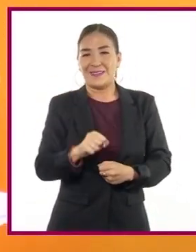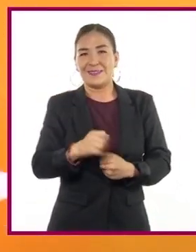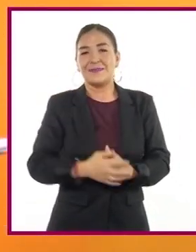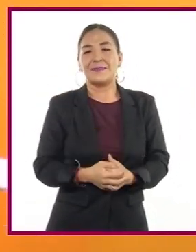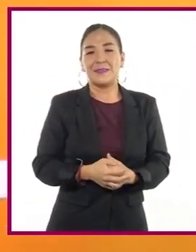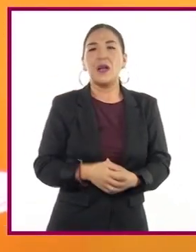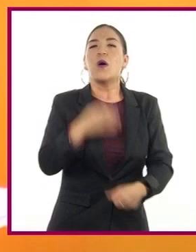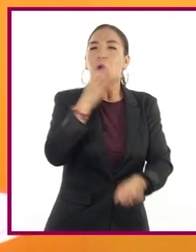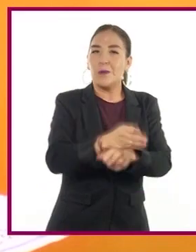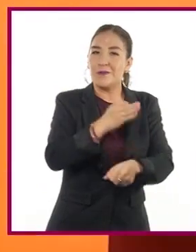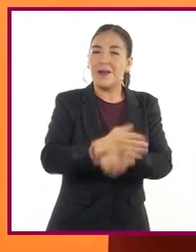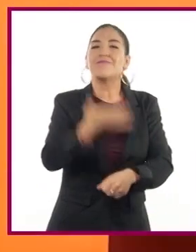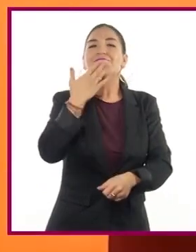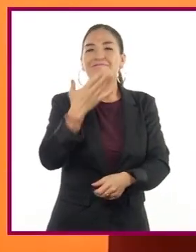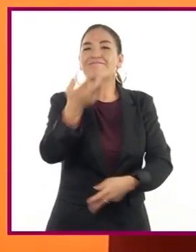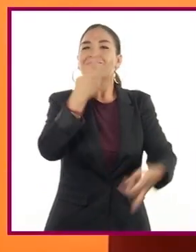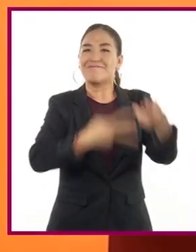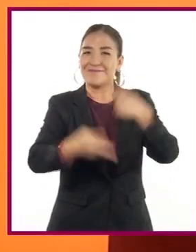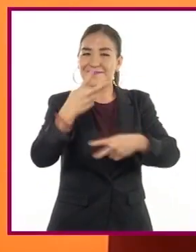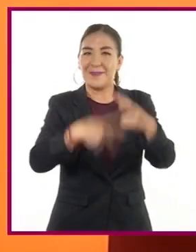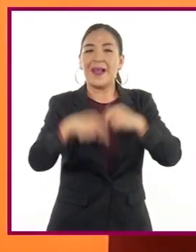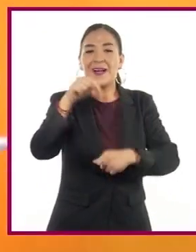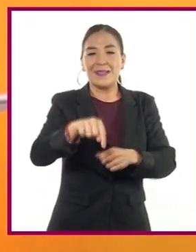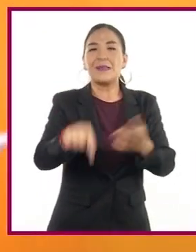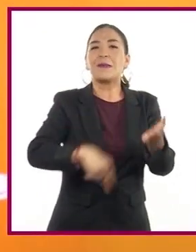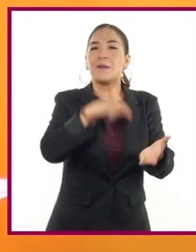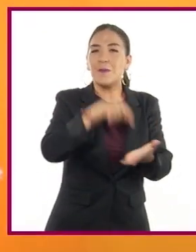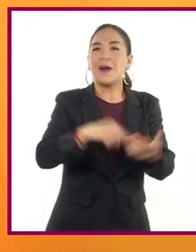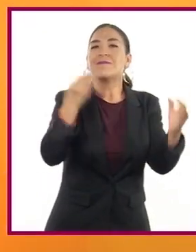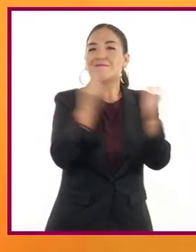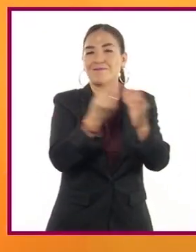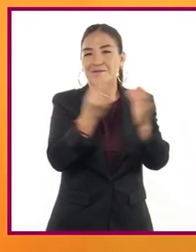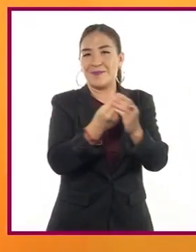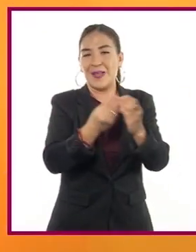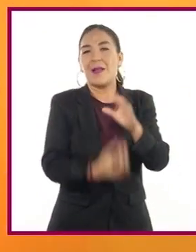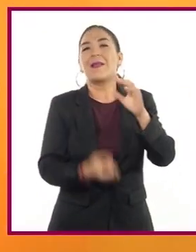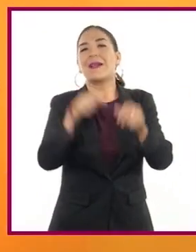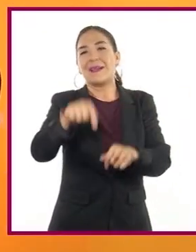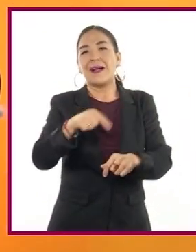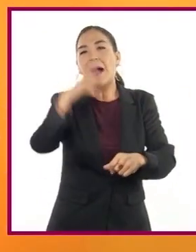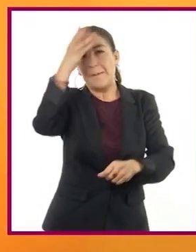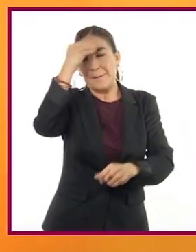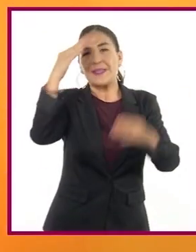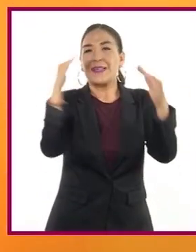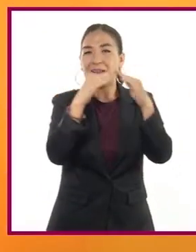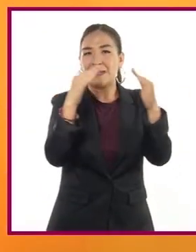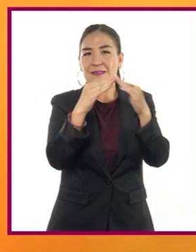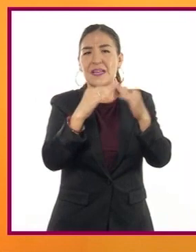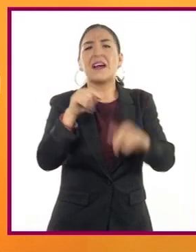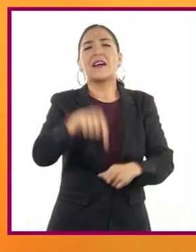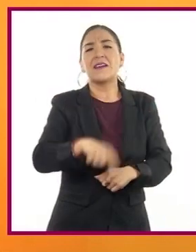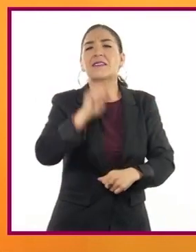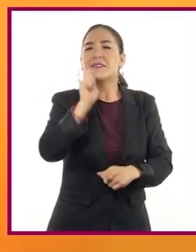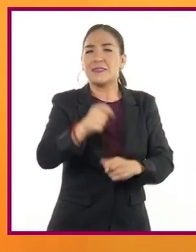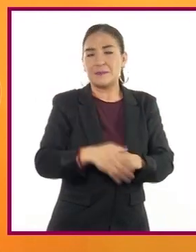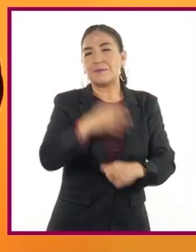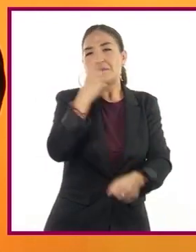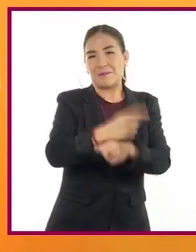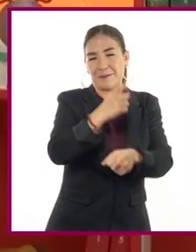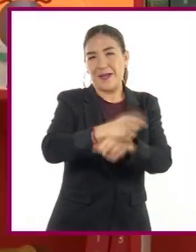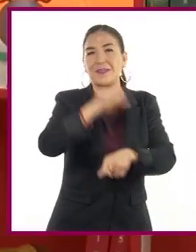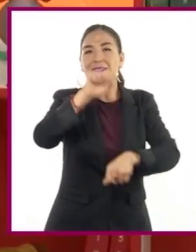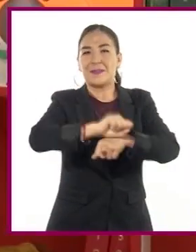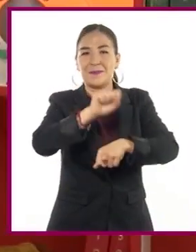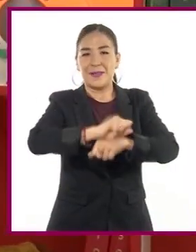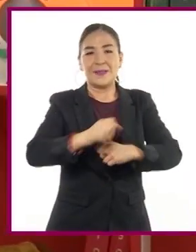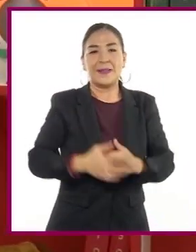Esparza. Les damos la más cordial bienvenida a una nueva sesión de Aprende en Casa, de la Asignatura de Tecnología de Primer Grado.